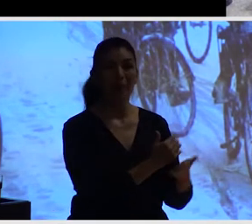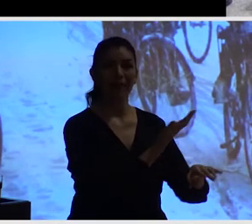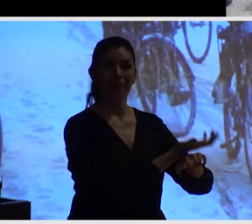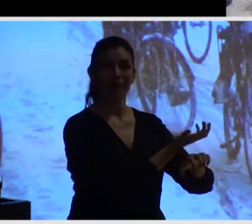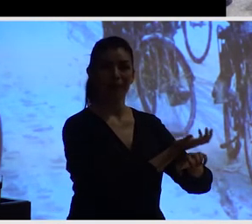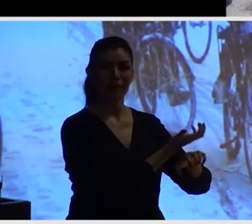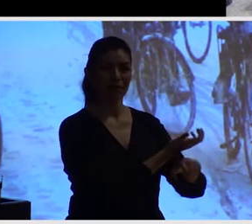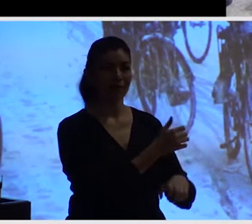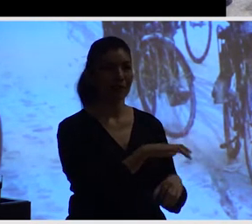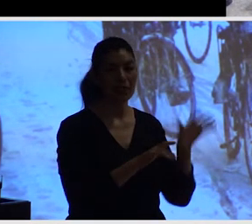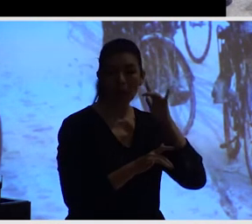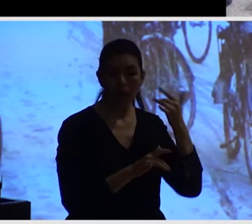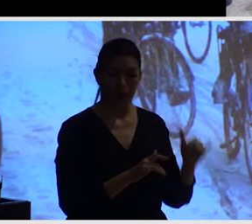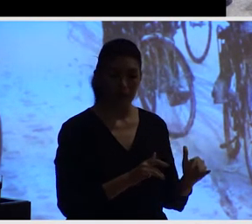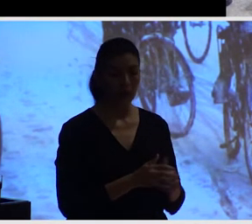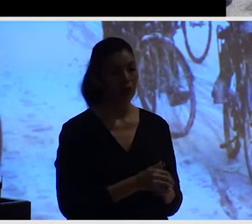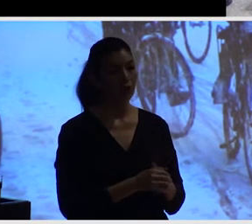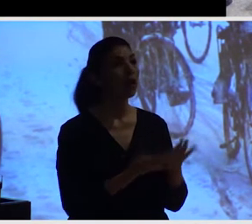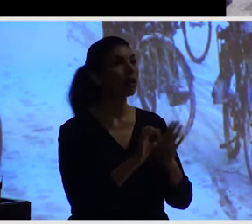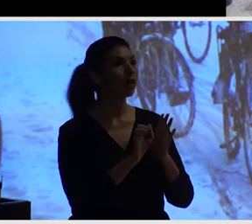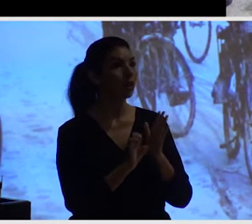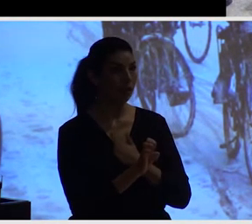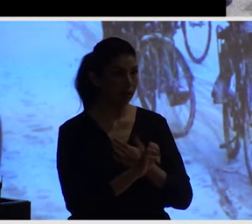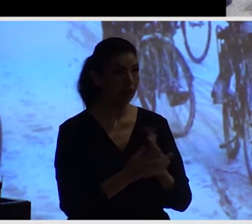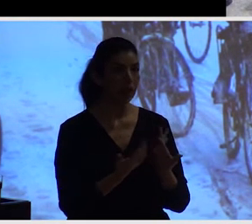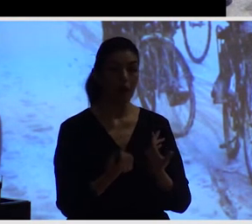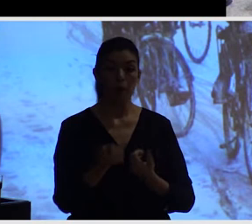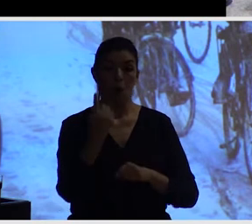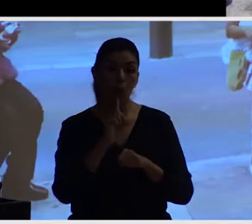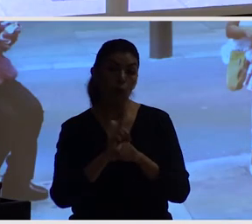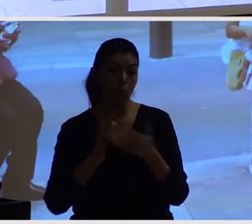Hay climas distintos. Este es un día de ir al trabajo en Dinamarca en invierno.